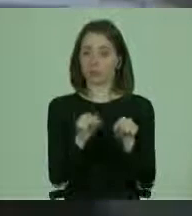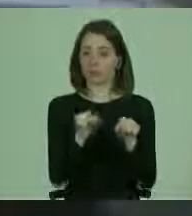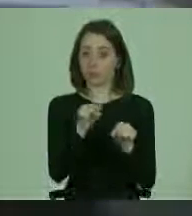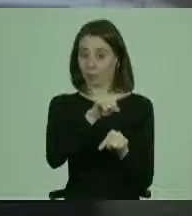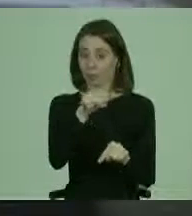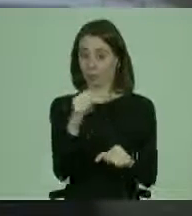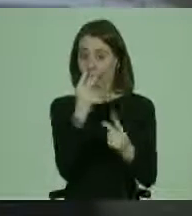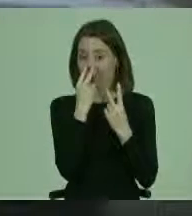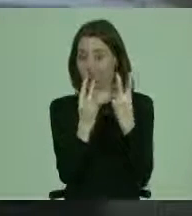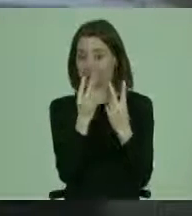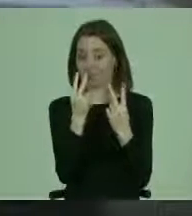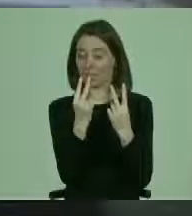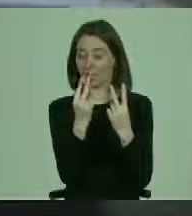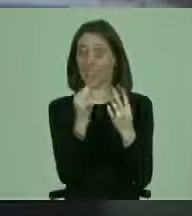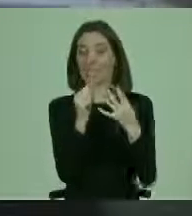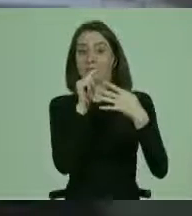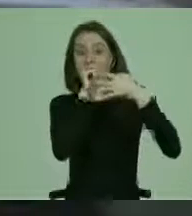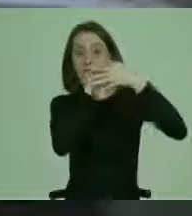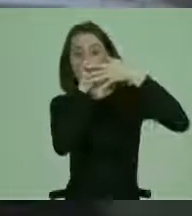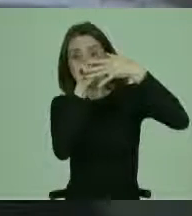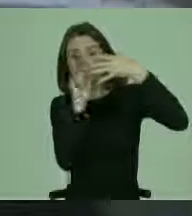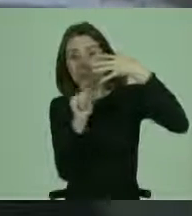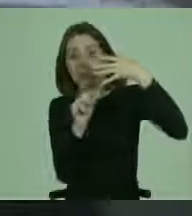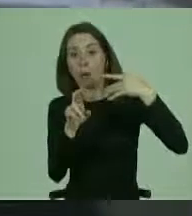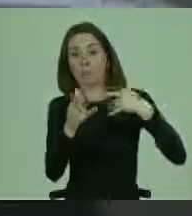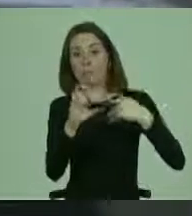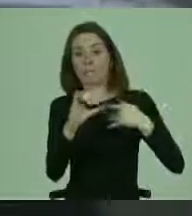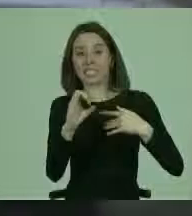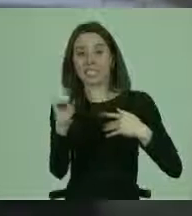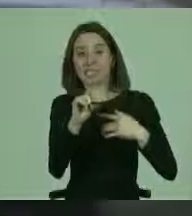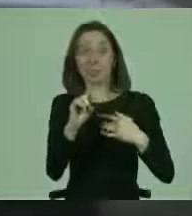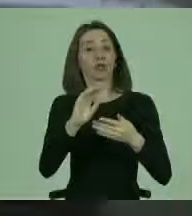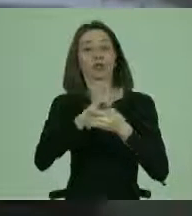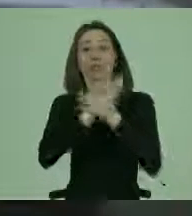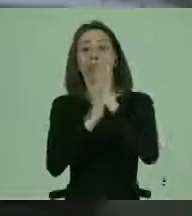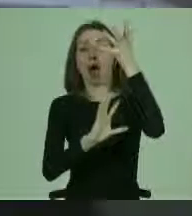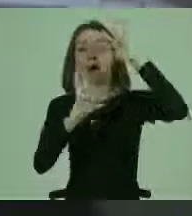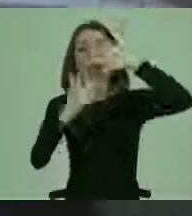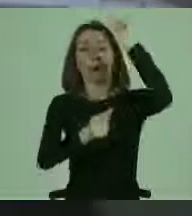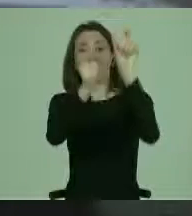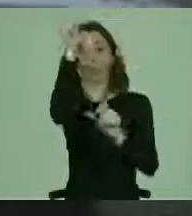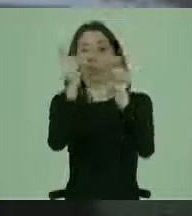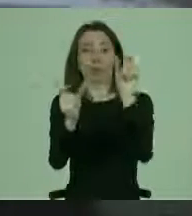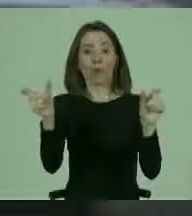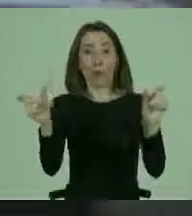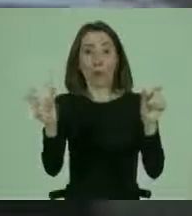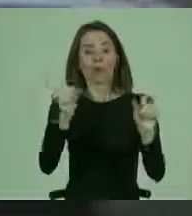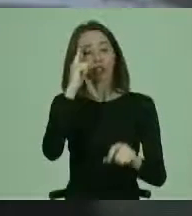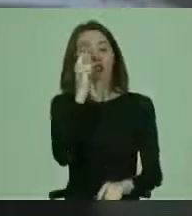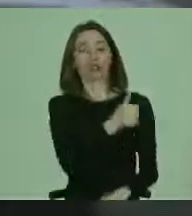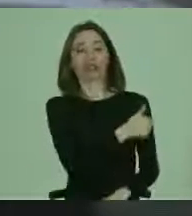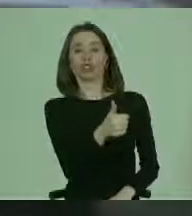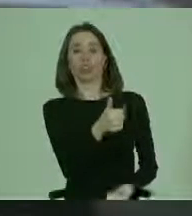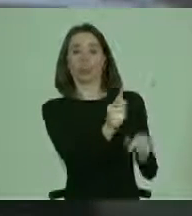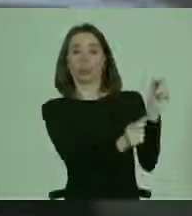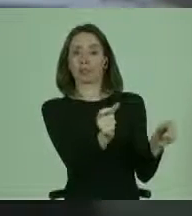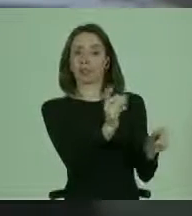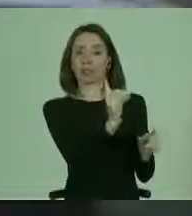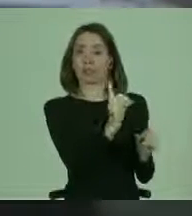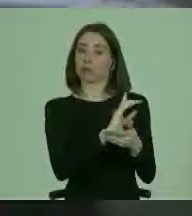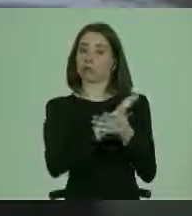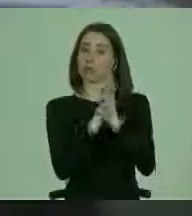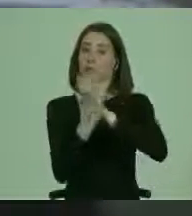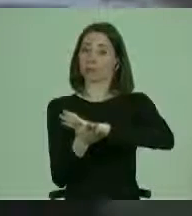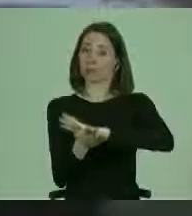ustedes verán que son principios universales reconocidos para todas las personas, no solamente para las personas con discapacidad,